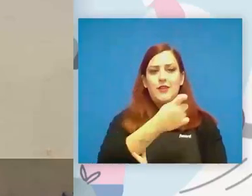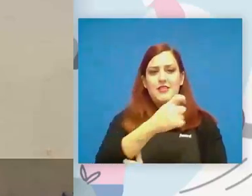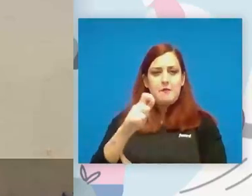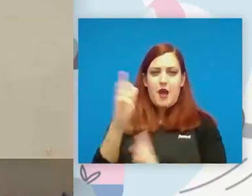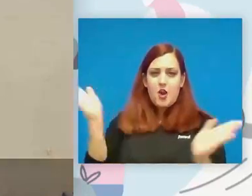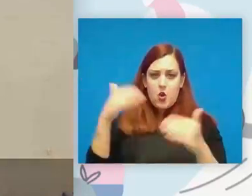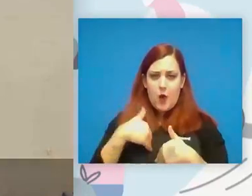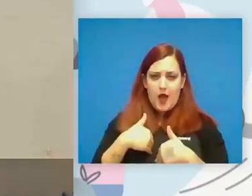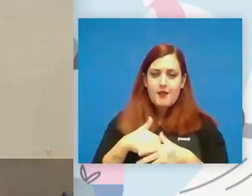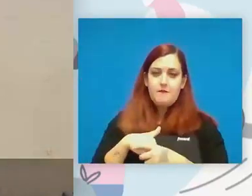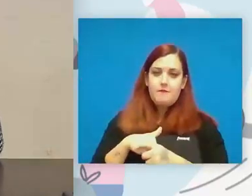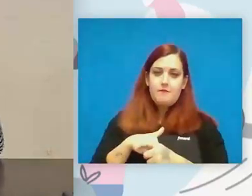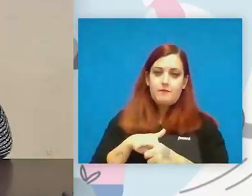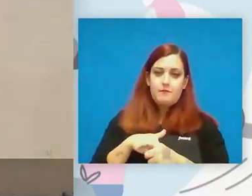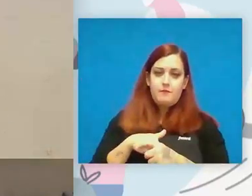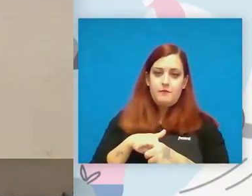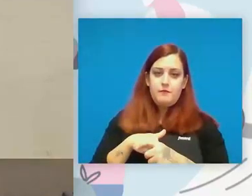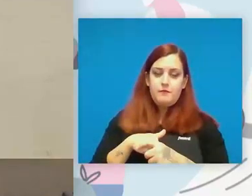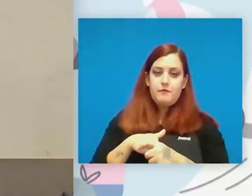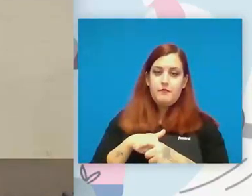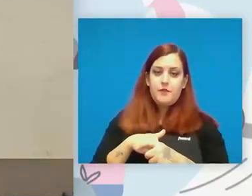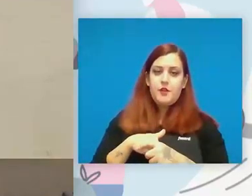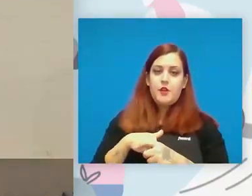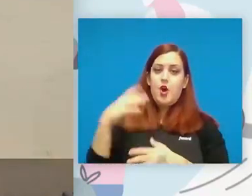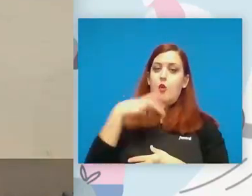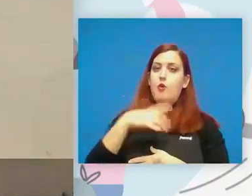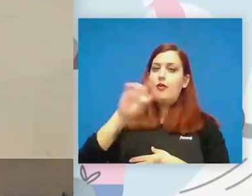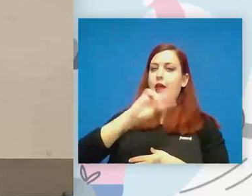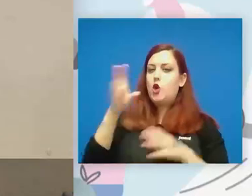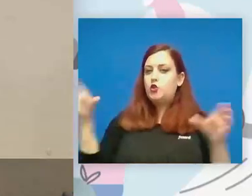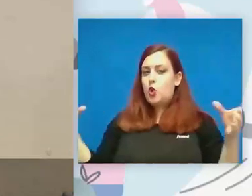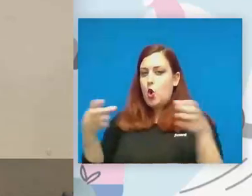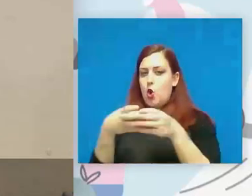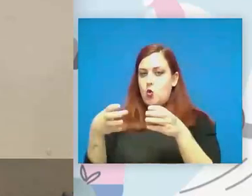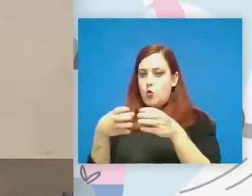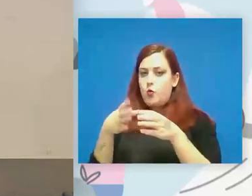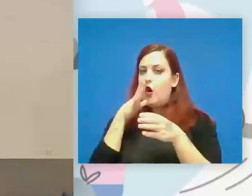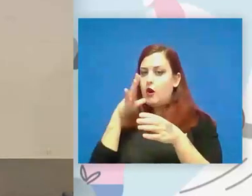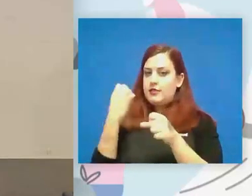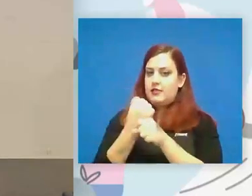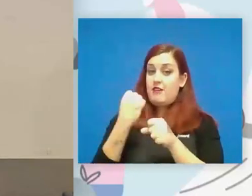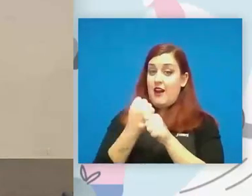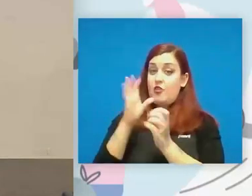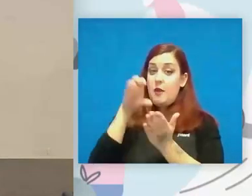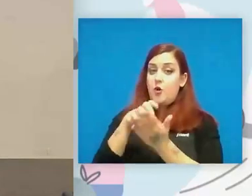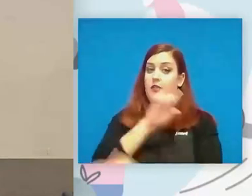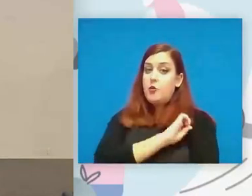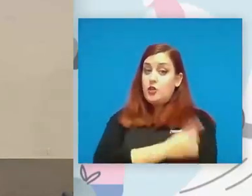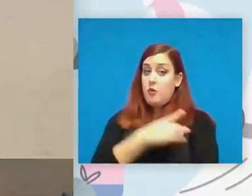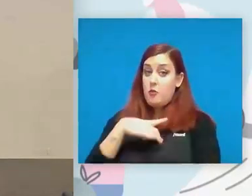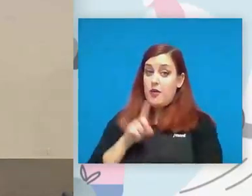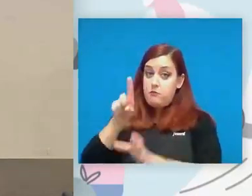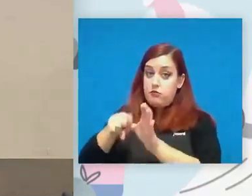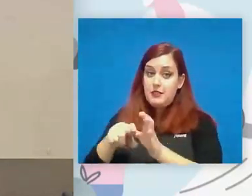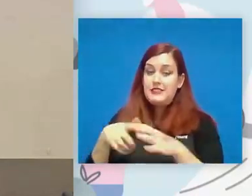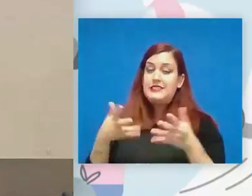no ya pero es que a lo mejor lo podría integrar en un otro grupo que está trabajando en el palio deportivo X ya pero